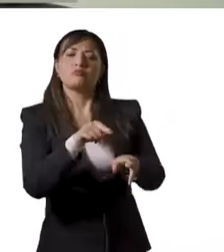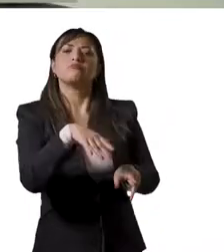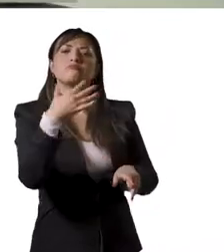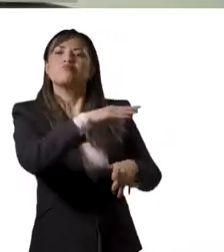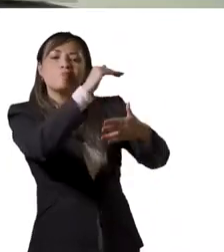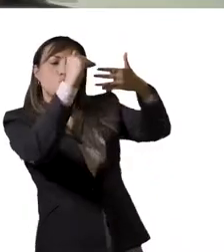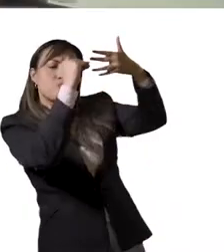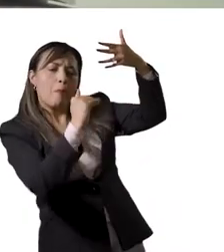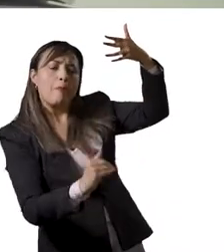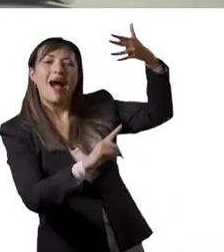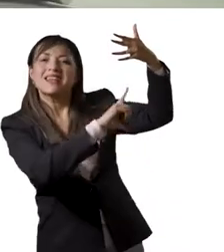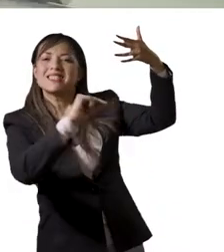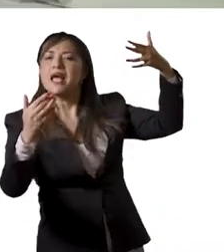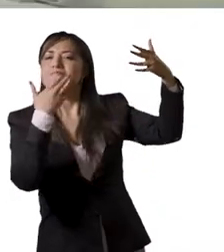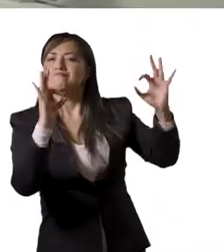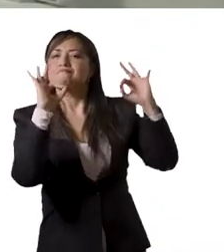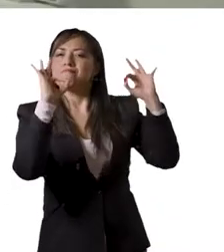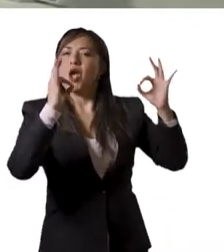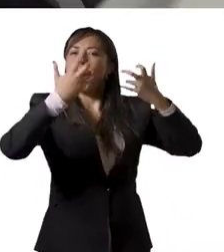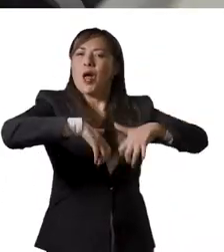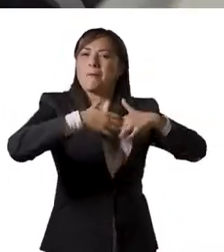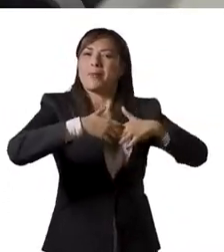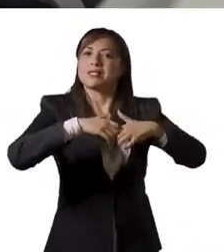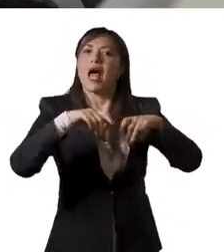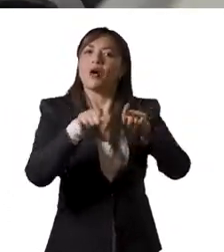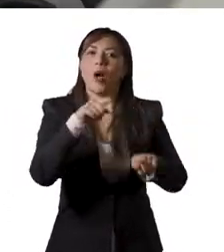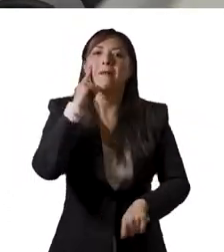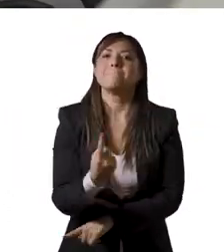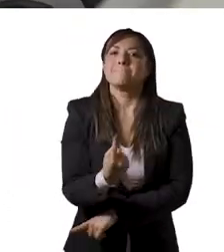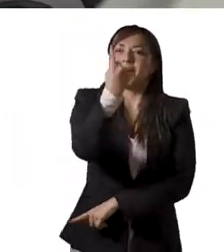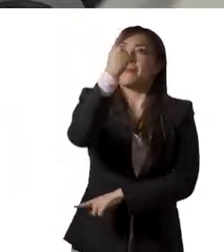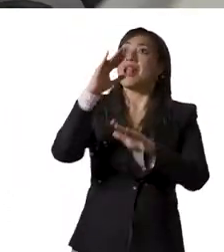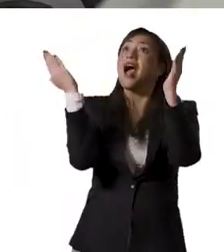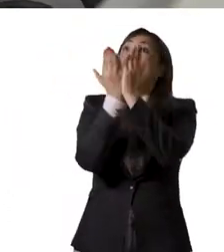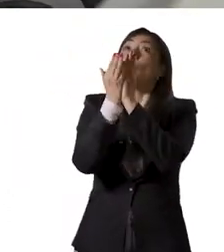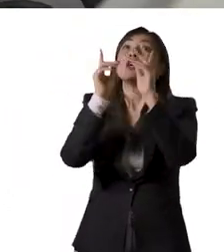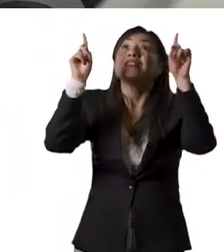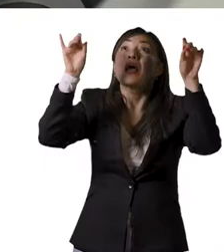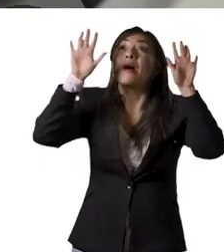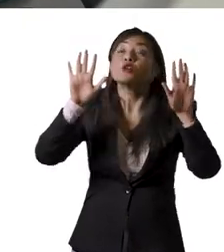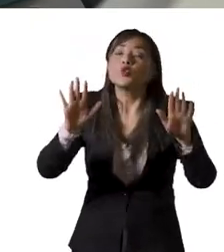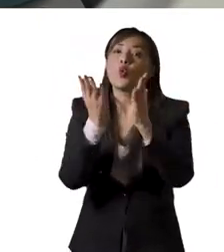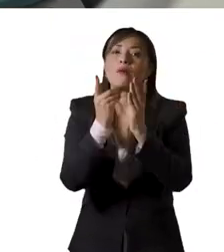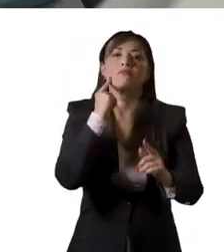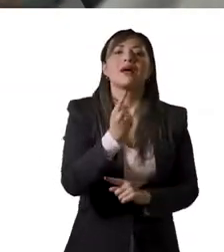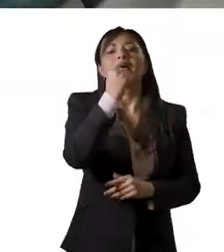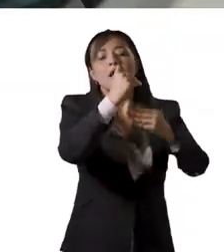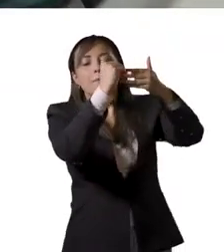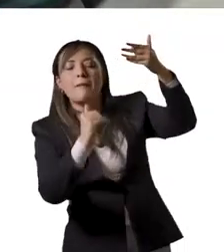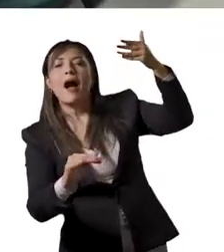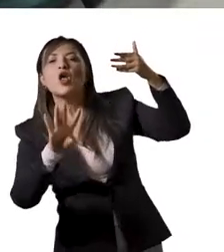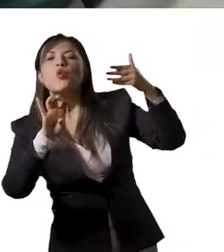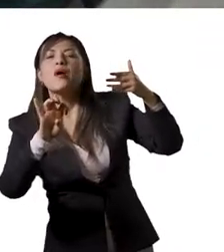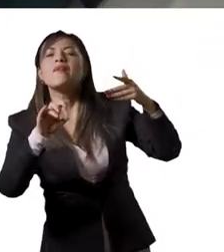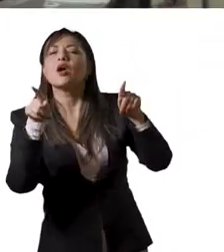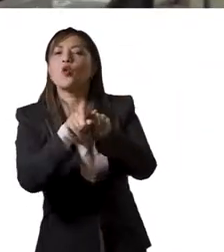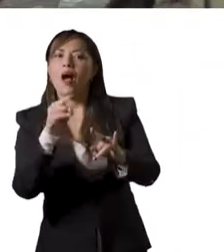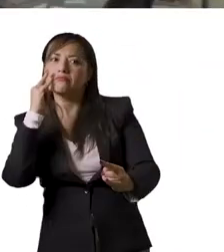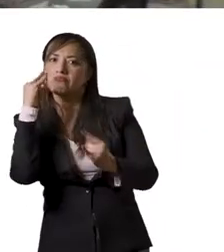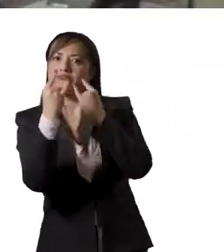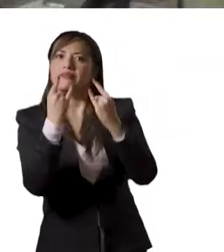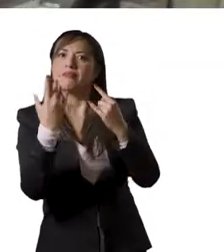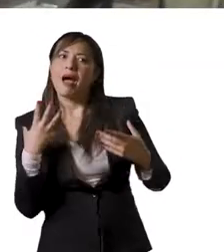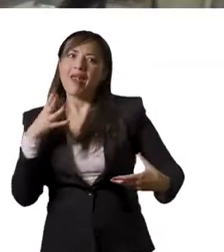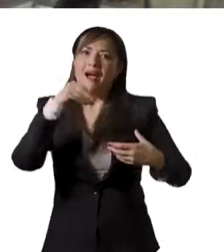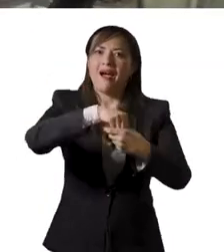dentro de las 100 mejores empresas del país, siendo la primera en el sector educación y ocupando el puesto 9 entre las empresas más